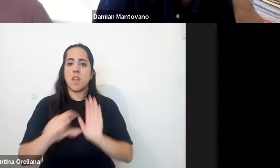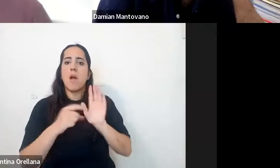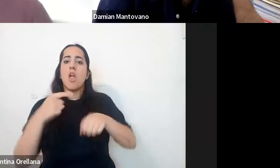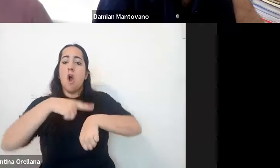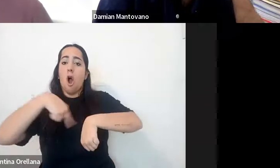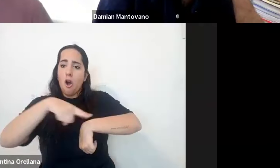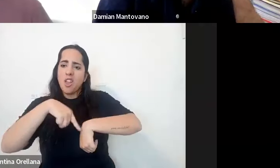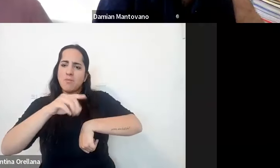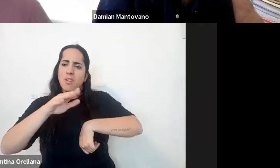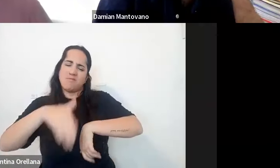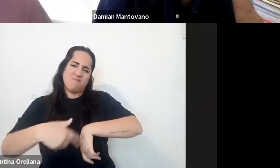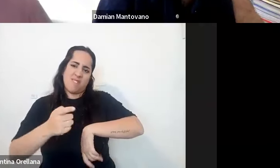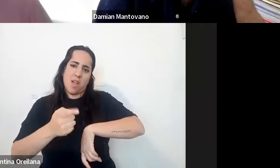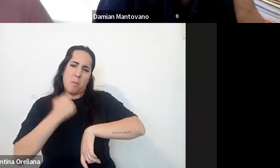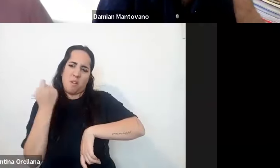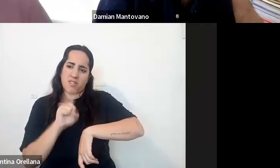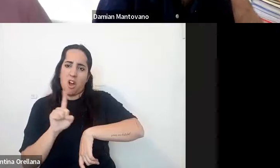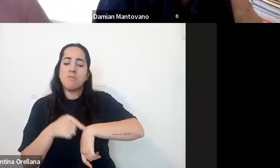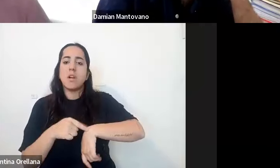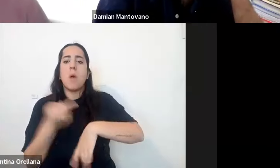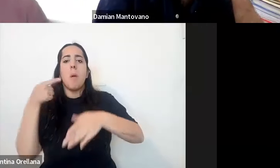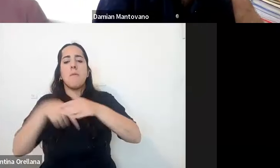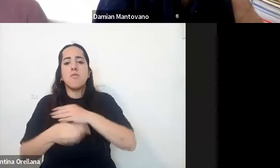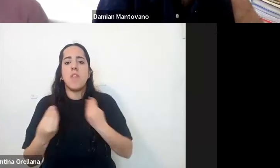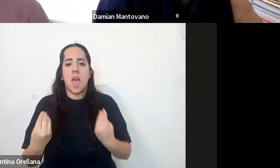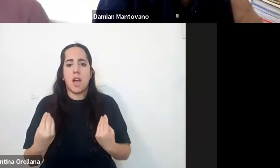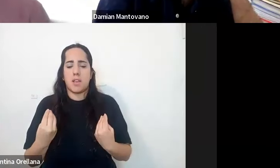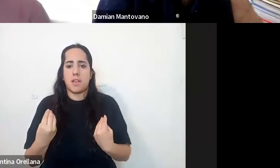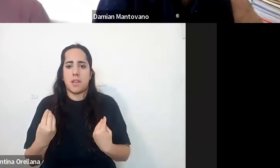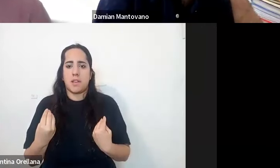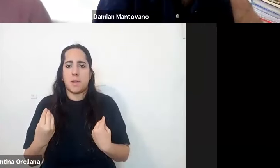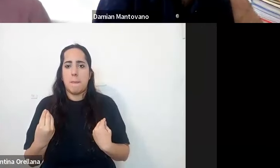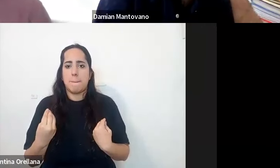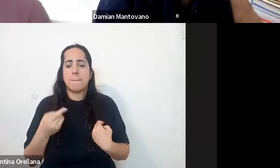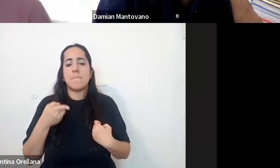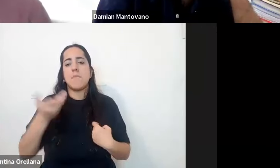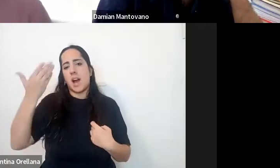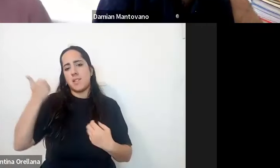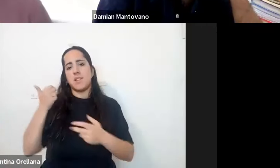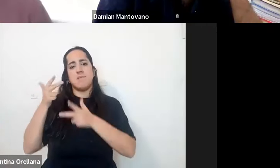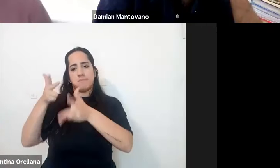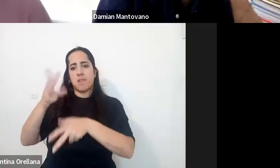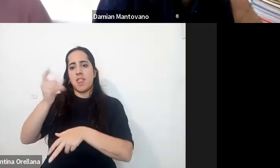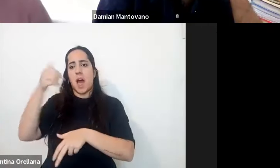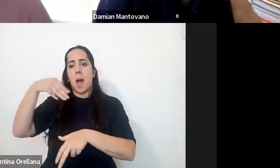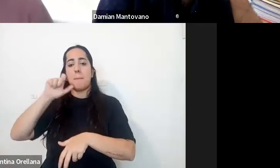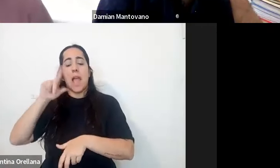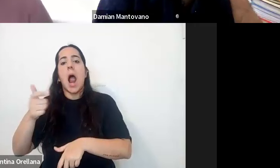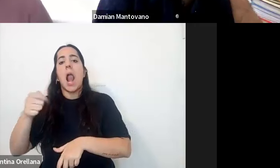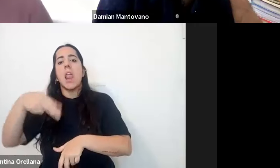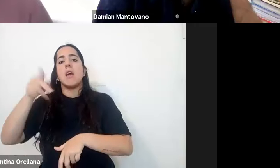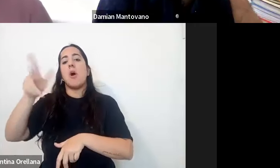es menos importante que es la profundización entonces como decía Damian son 52 horas